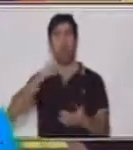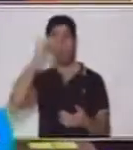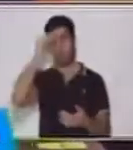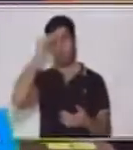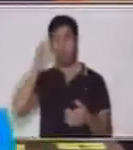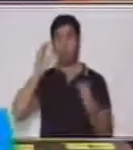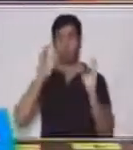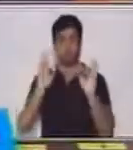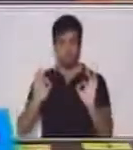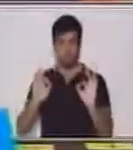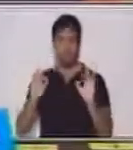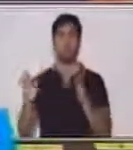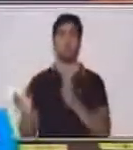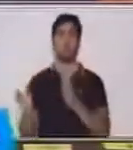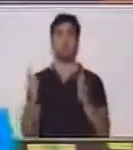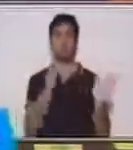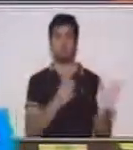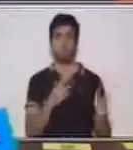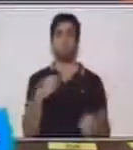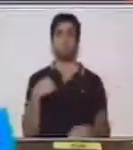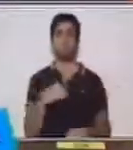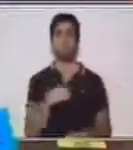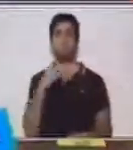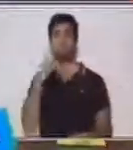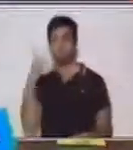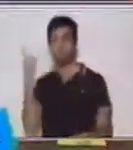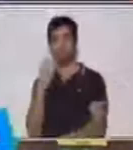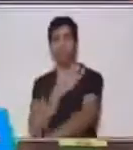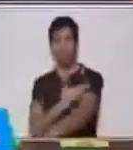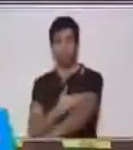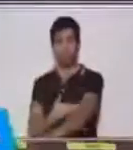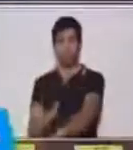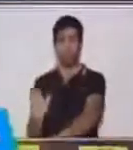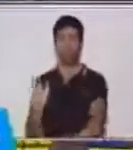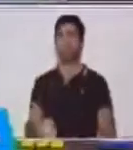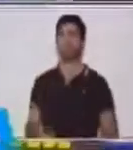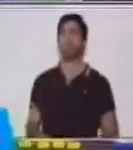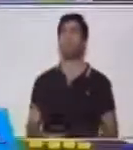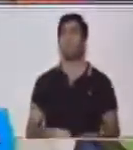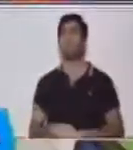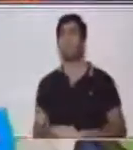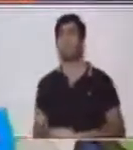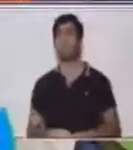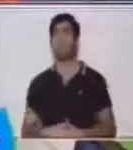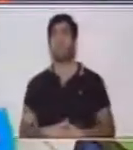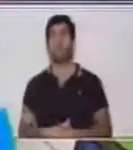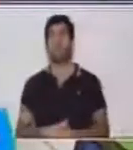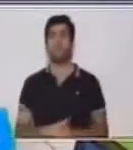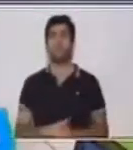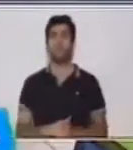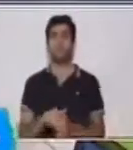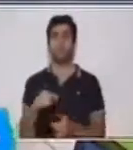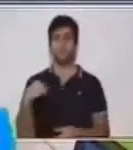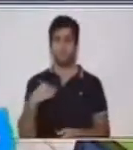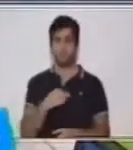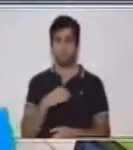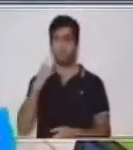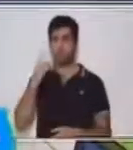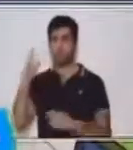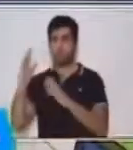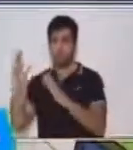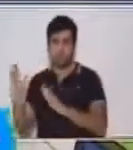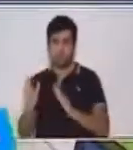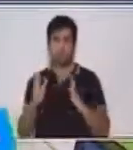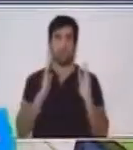Muy bien, vamos a seguir. Acá en nuestra clase nos vamos a pasar acá para poder aprender acerca de los